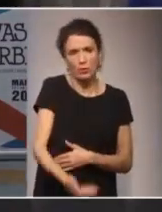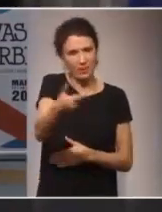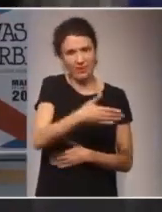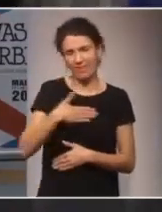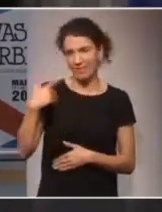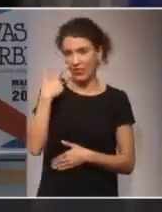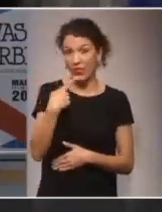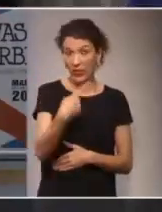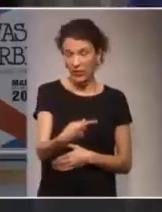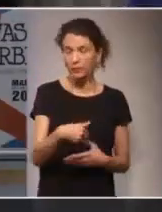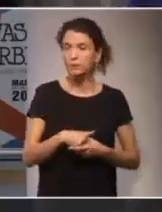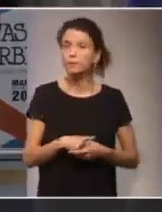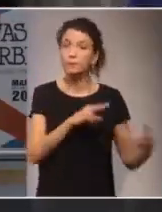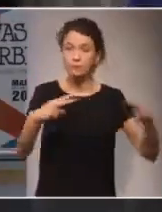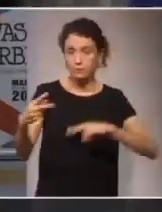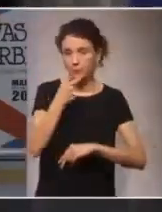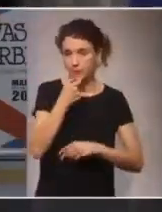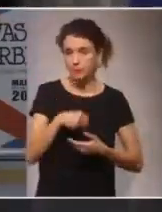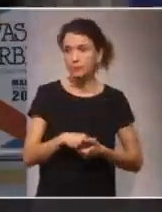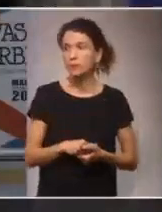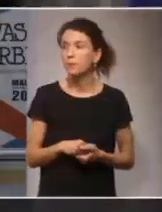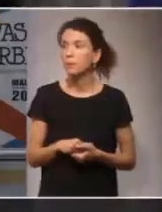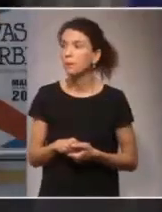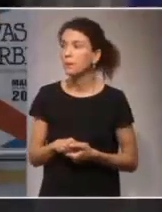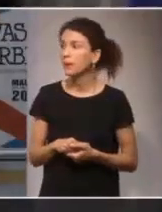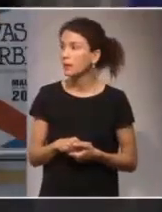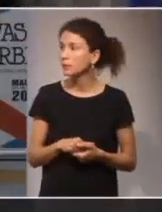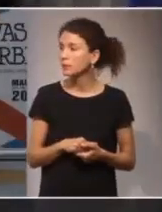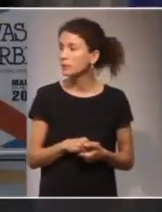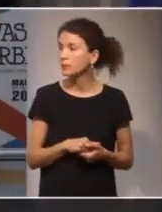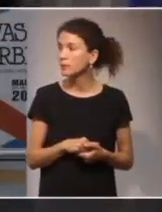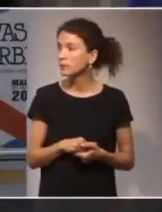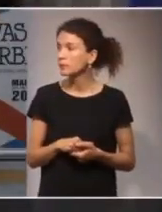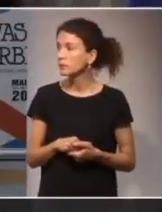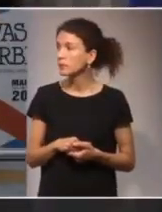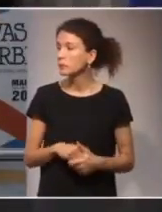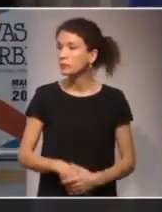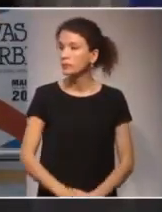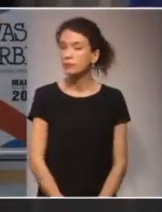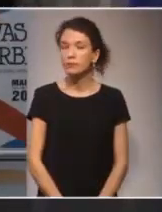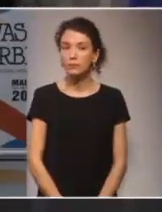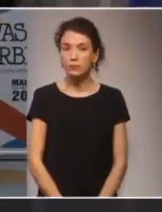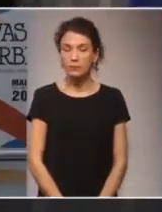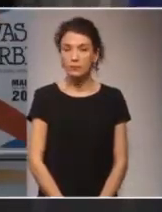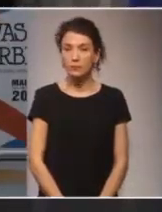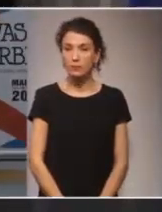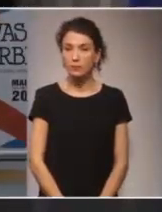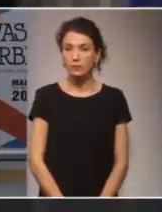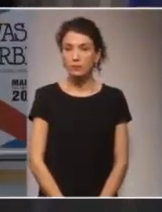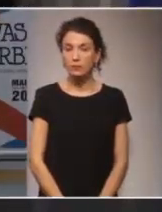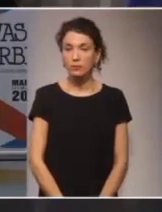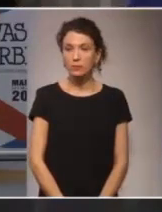En nuestro avance acelerado hacia la nación humana universal que experimentamos hoy, nos gustaría